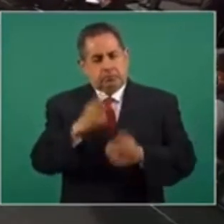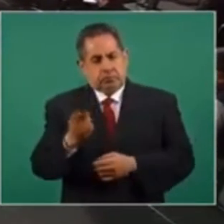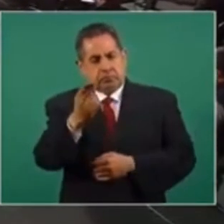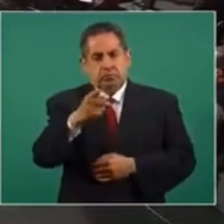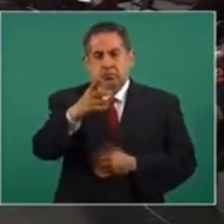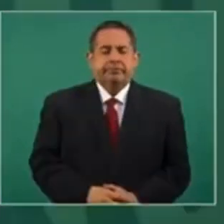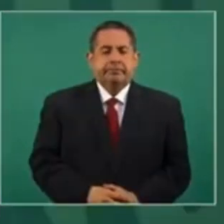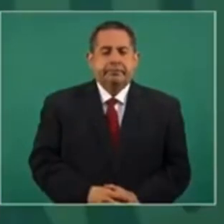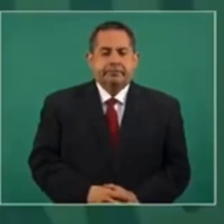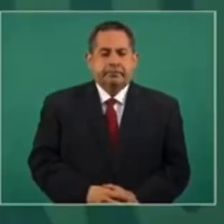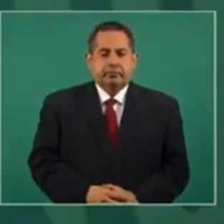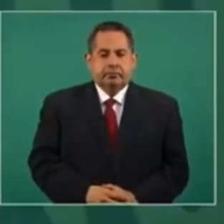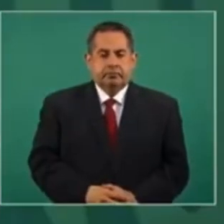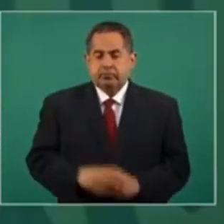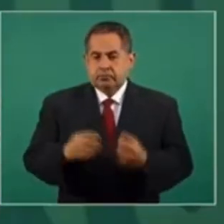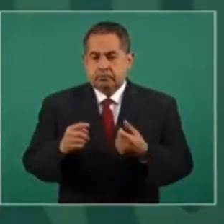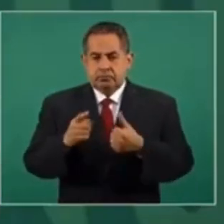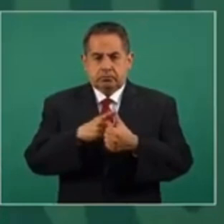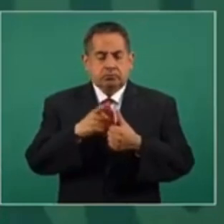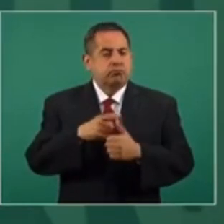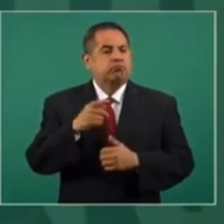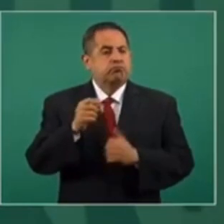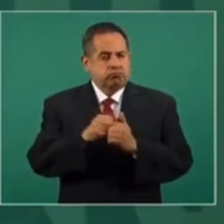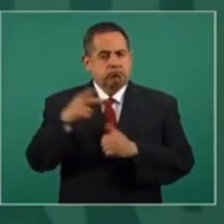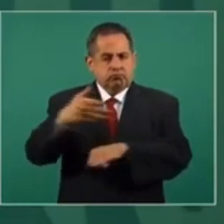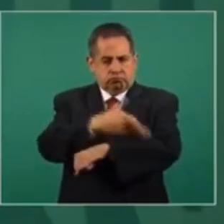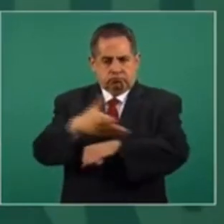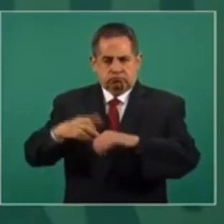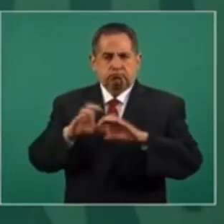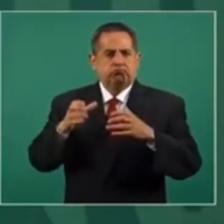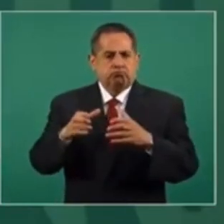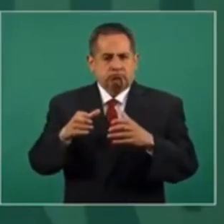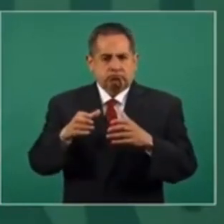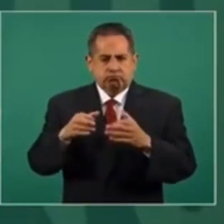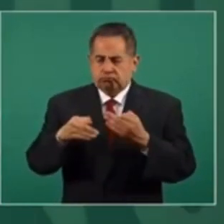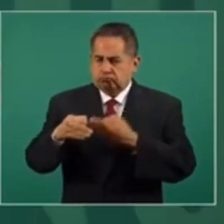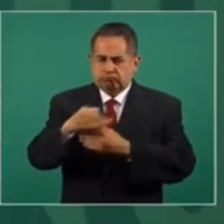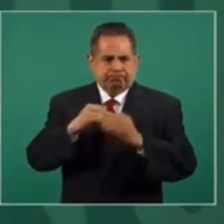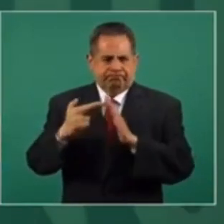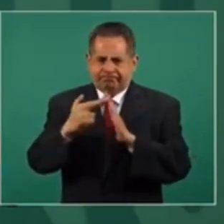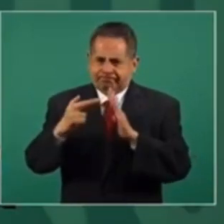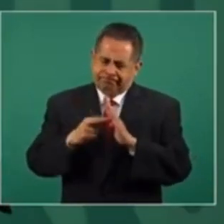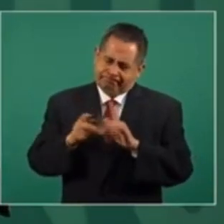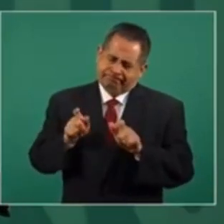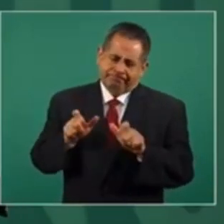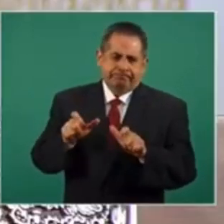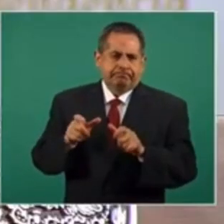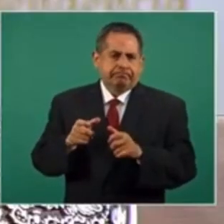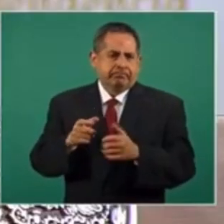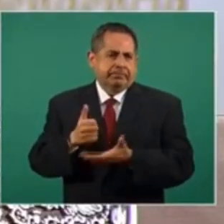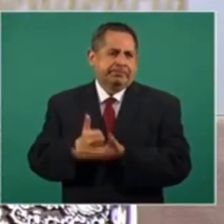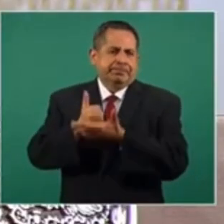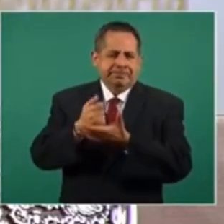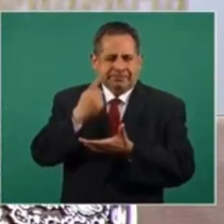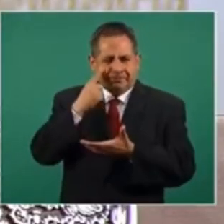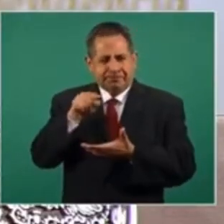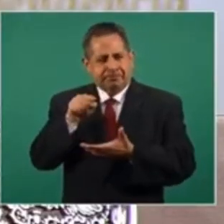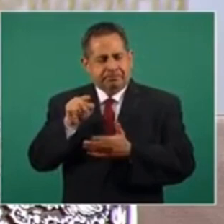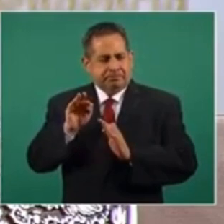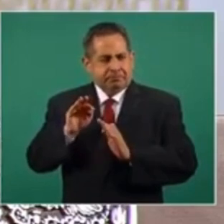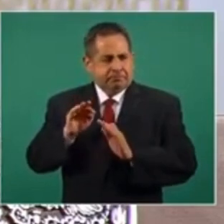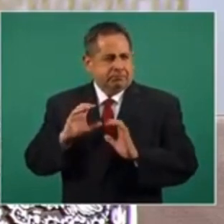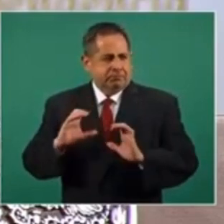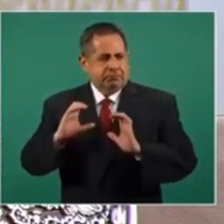estuvo en esta gira del presidente. Lo primero es, está con su familia, pero desde luego con todas las medidas que se tienen que tomar